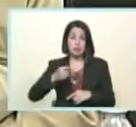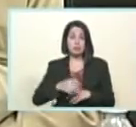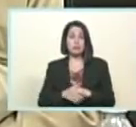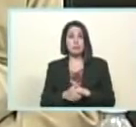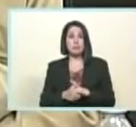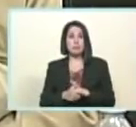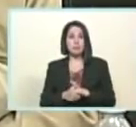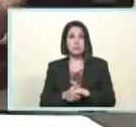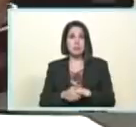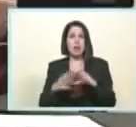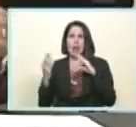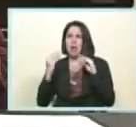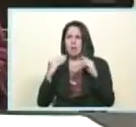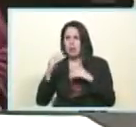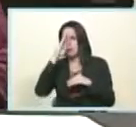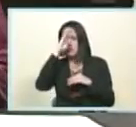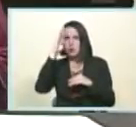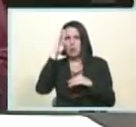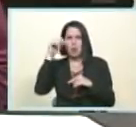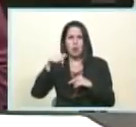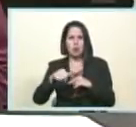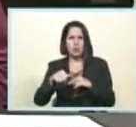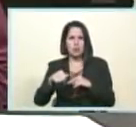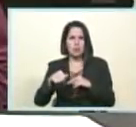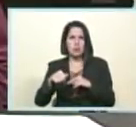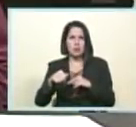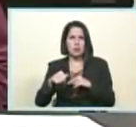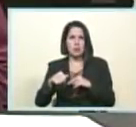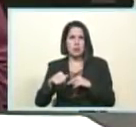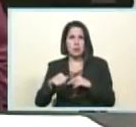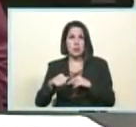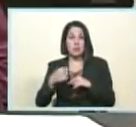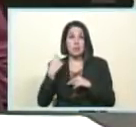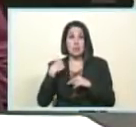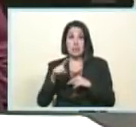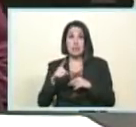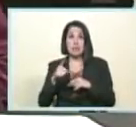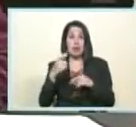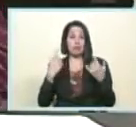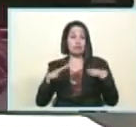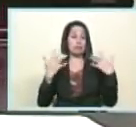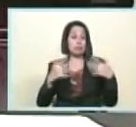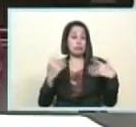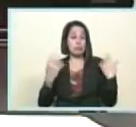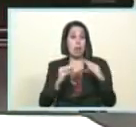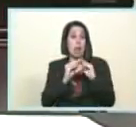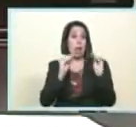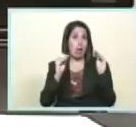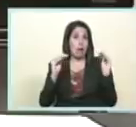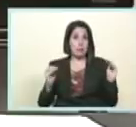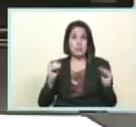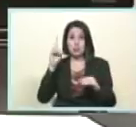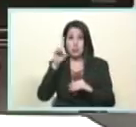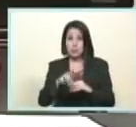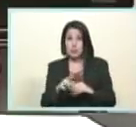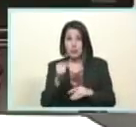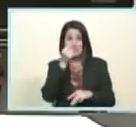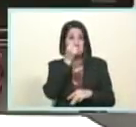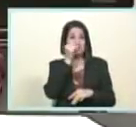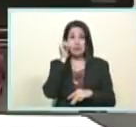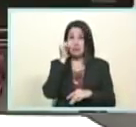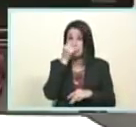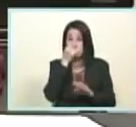Jorge Rodríguez ha sido 9 años alcalde de Caracas gracias Jorge hermano cuando digo hermano